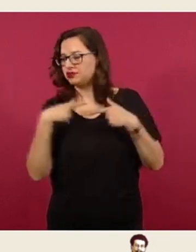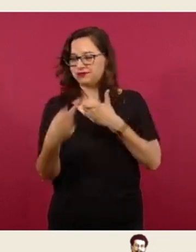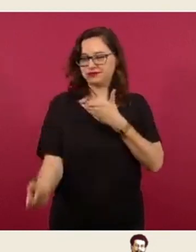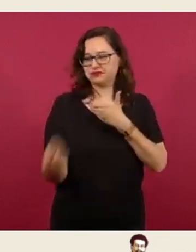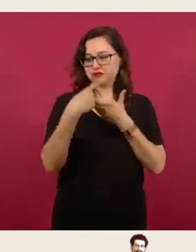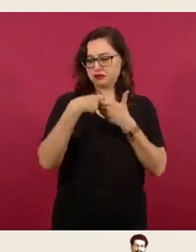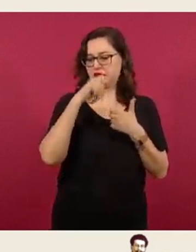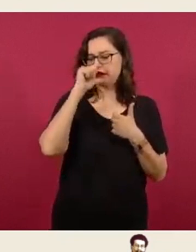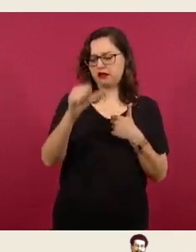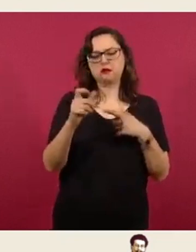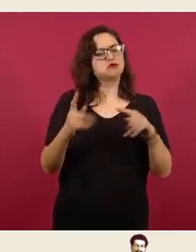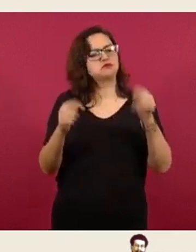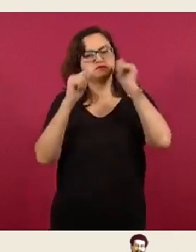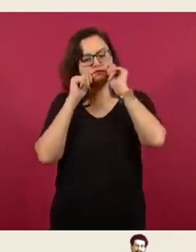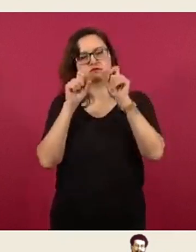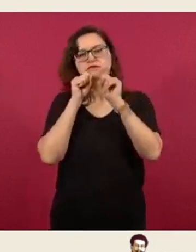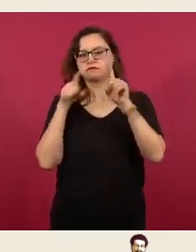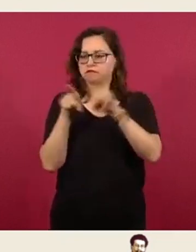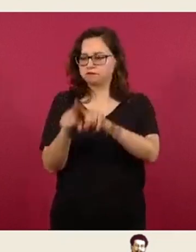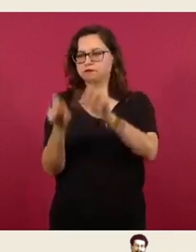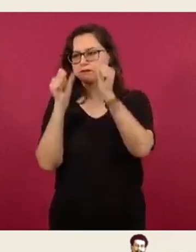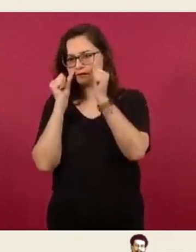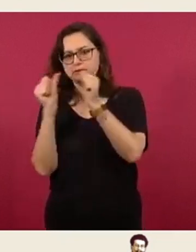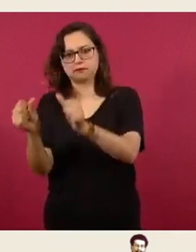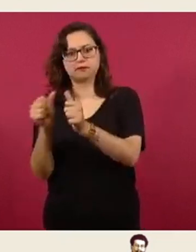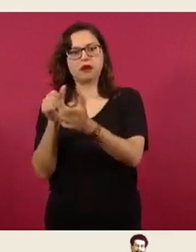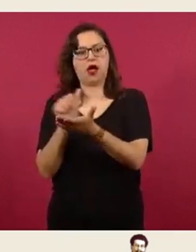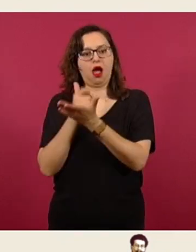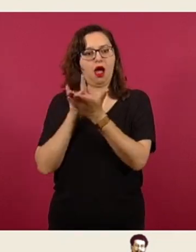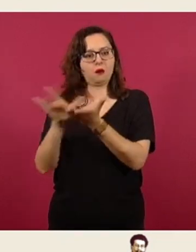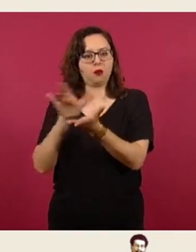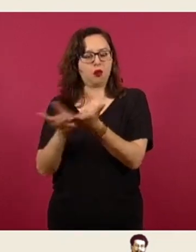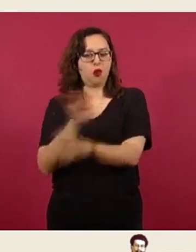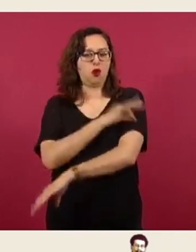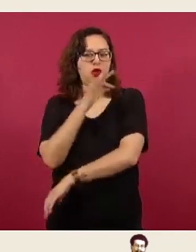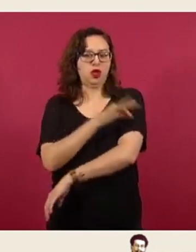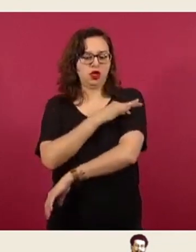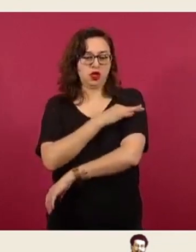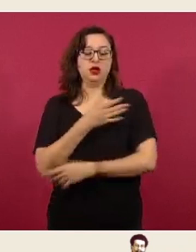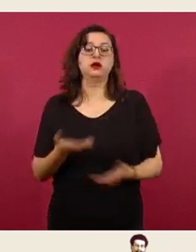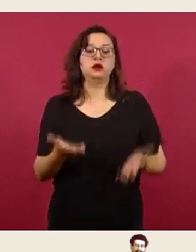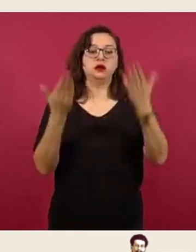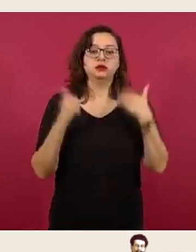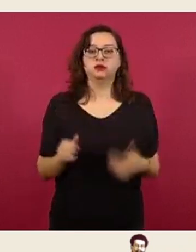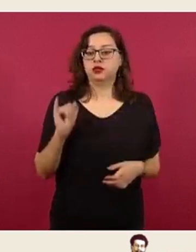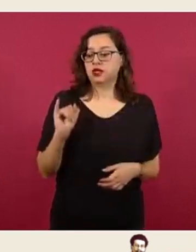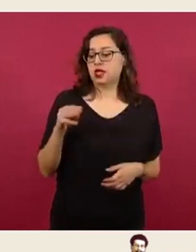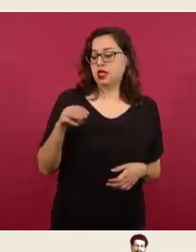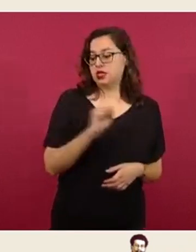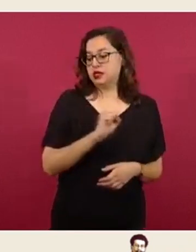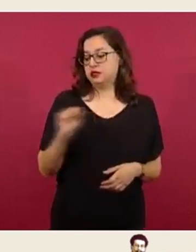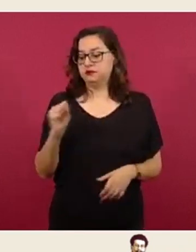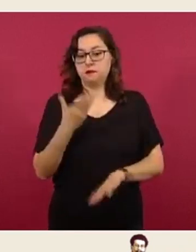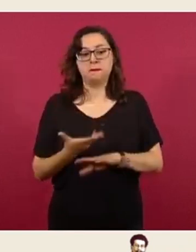Y finalmente, el Instituto Mexicano del Seguro Social, la institución federal de salud, que tiene la más amplia cobertura en todo el